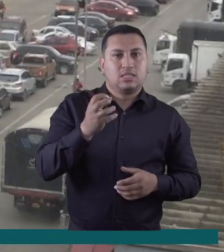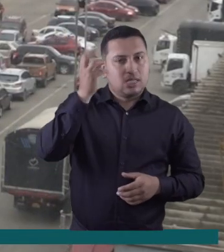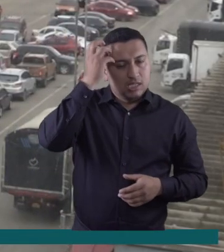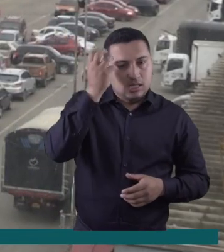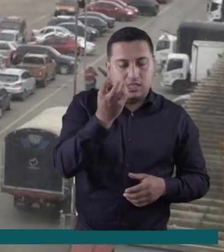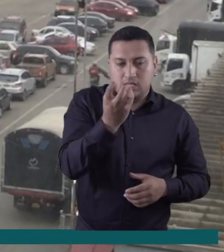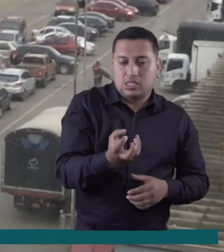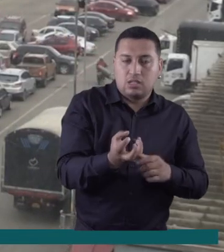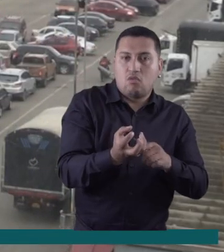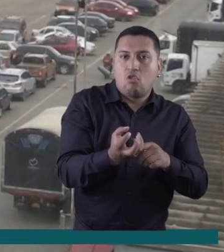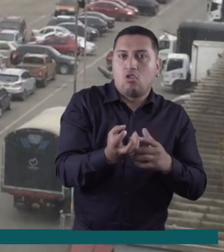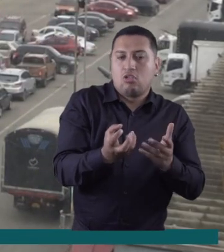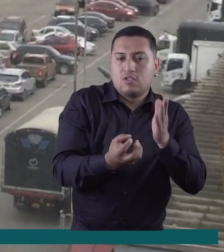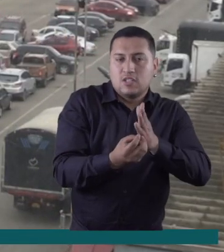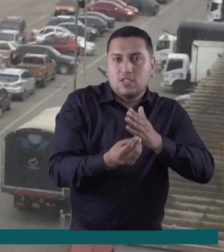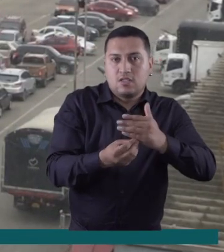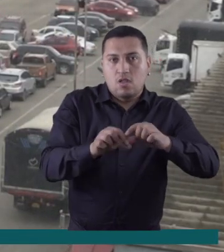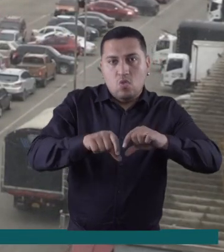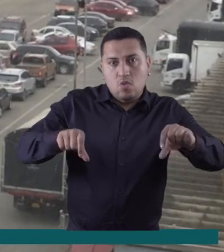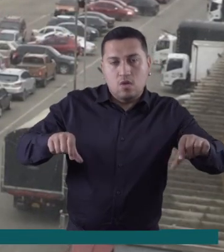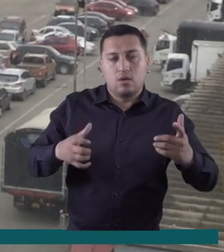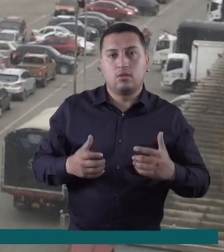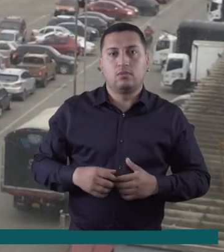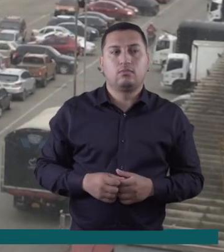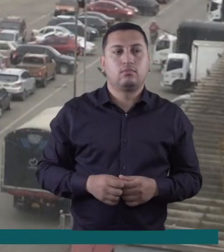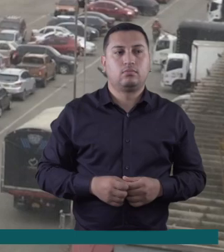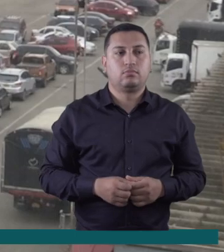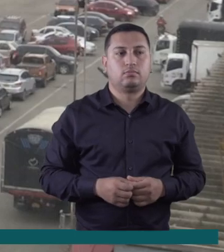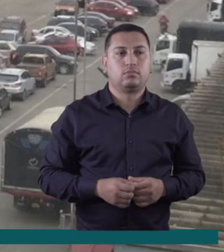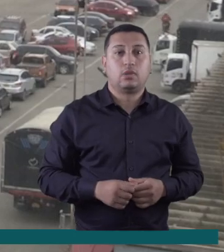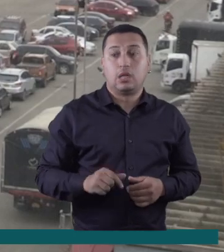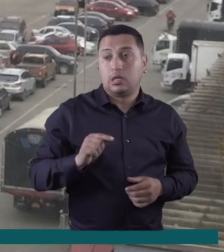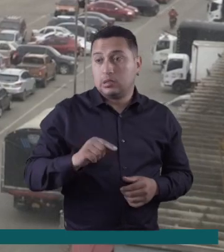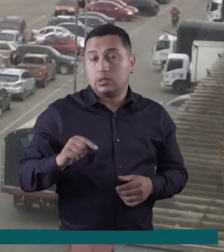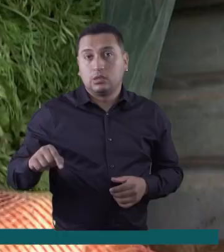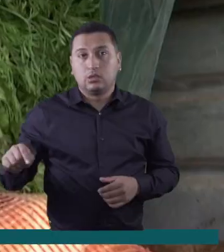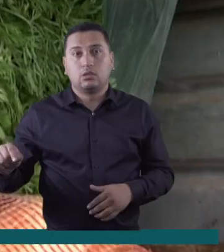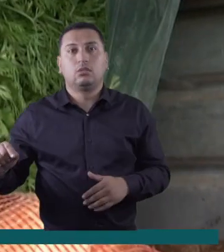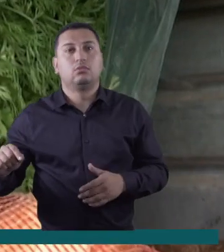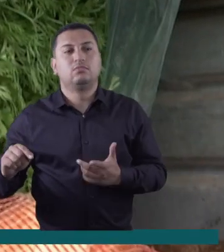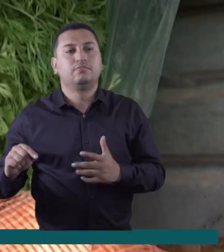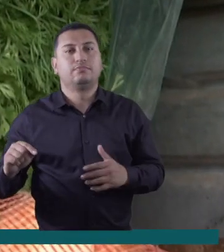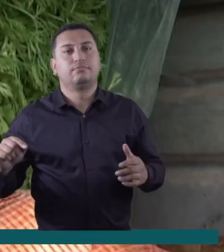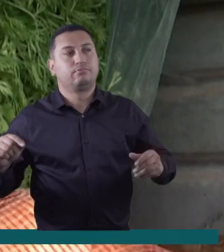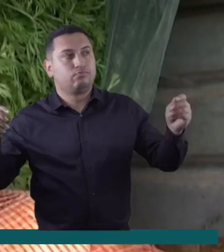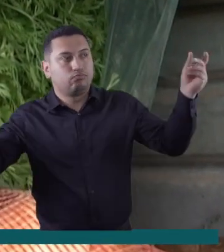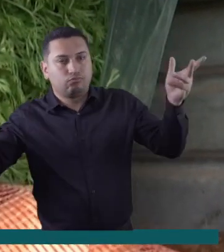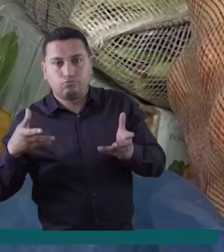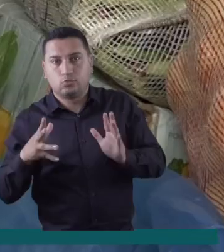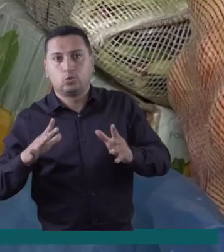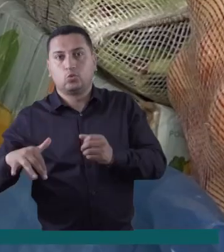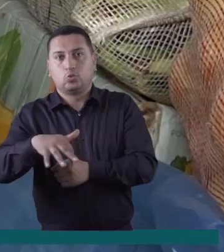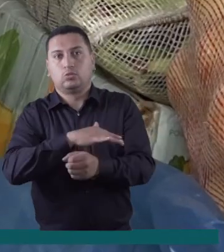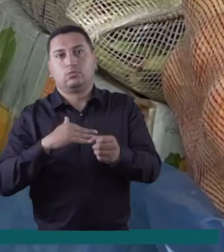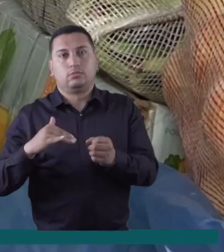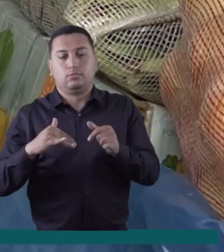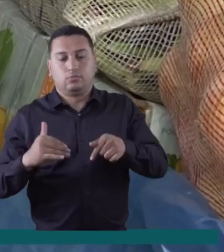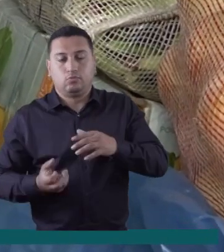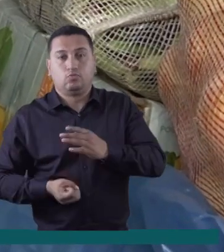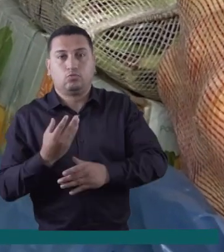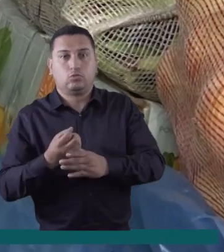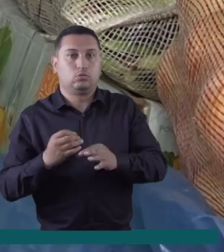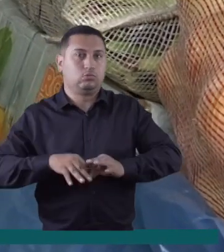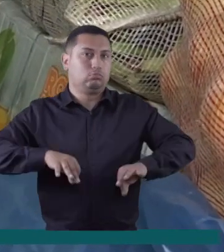son productos insignes de Cundinamarca y realmente tocan absolutamente, absolutamente a todo el país. Productos tan